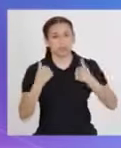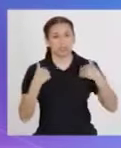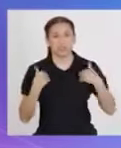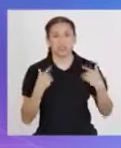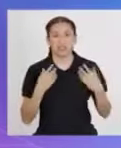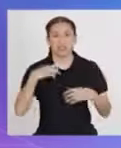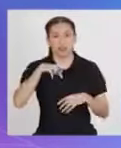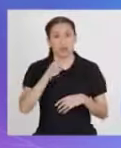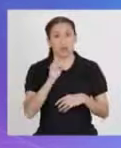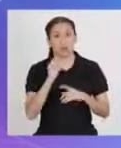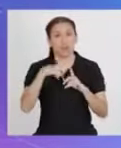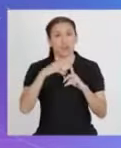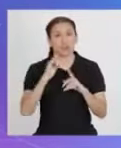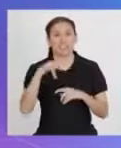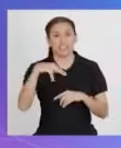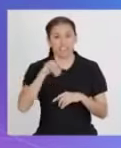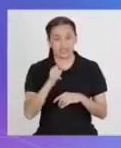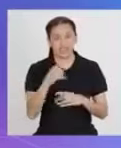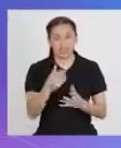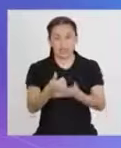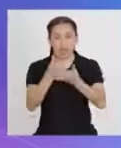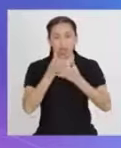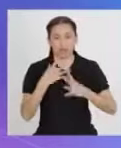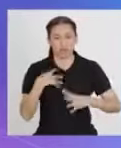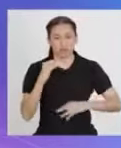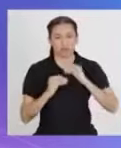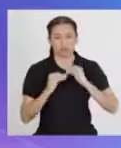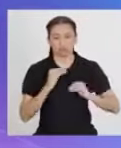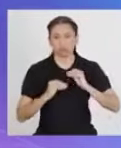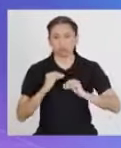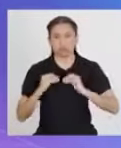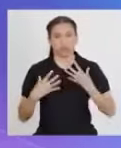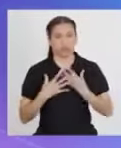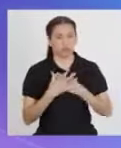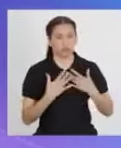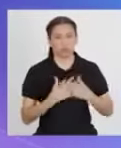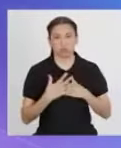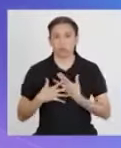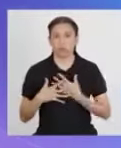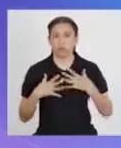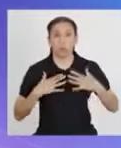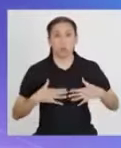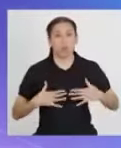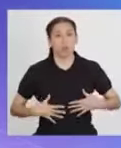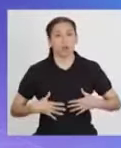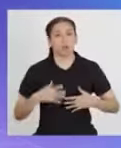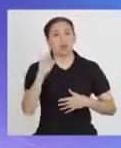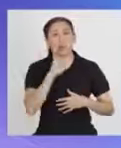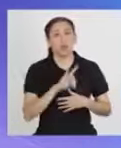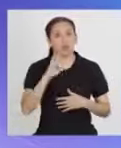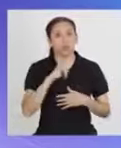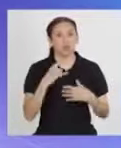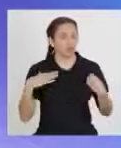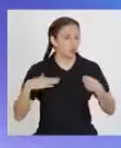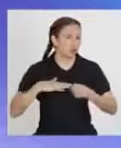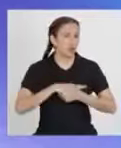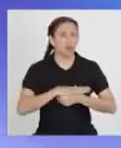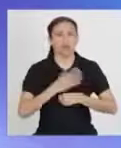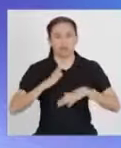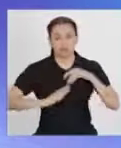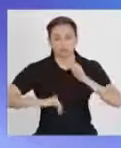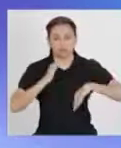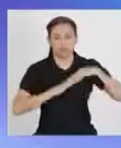compuesto de proteínas y las usa para repararse. Tus músculos y órganos están hechos casi por